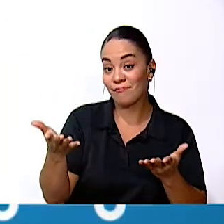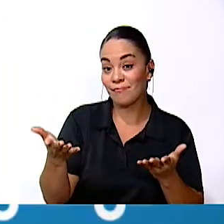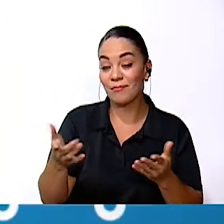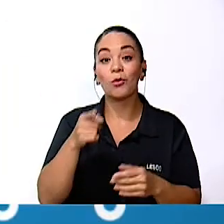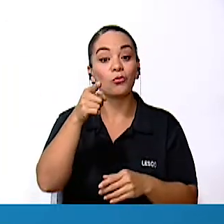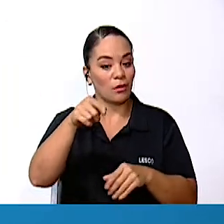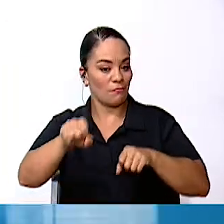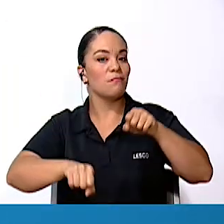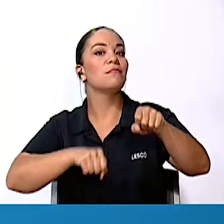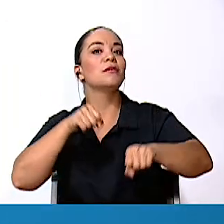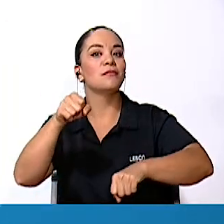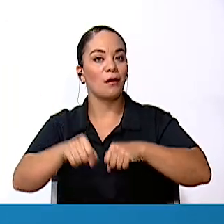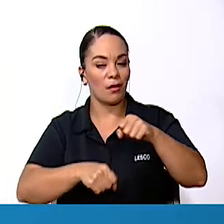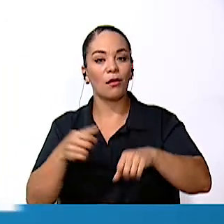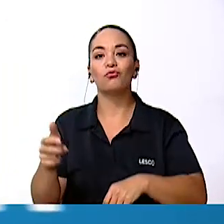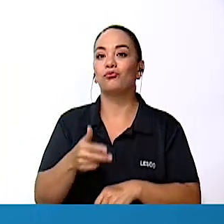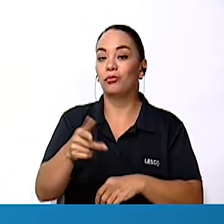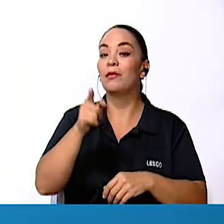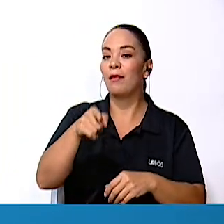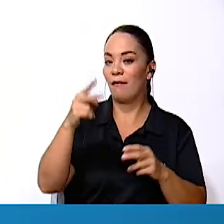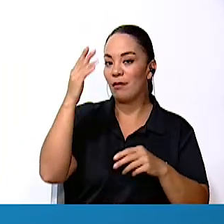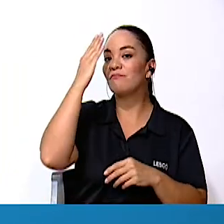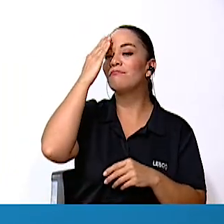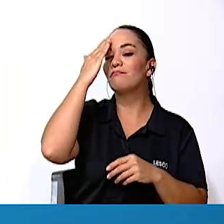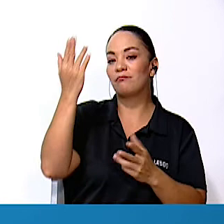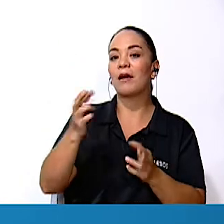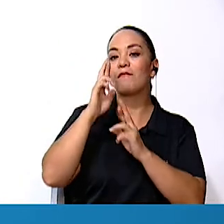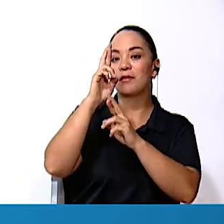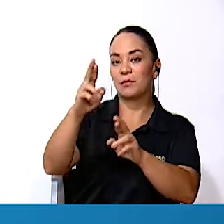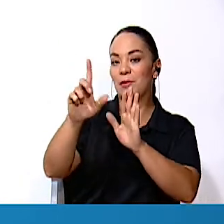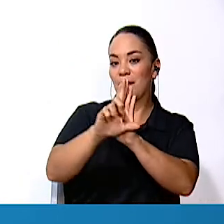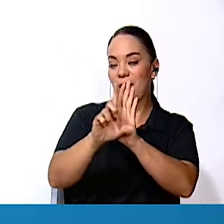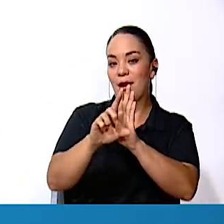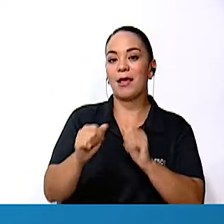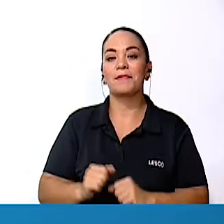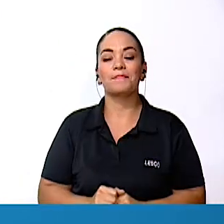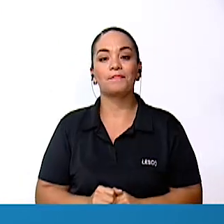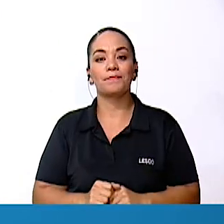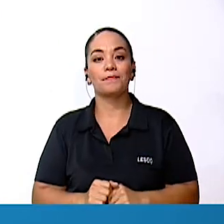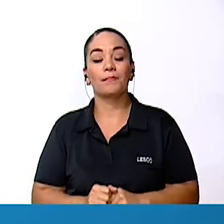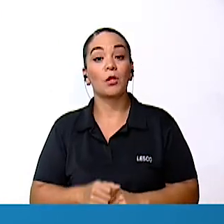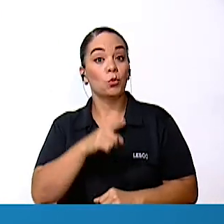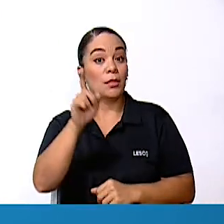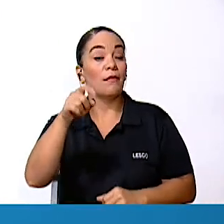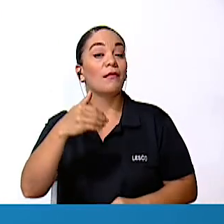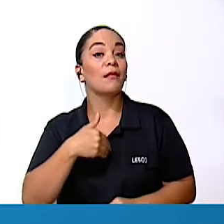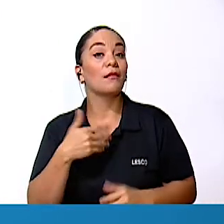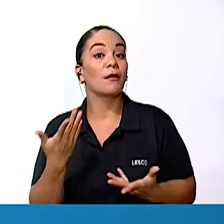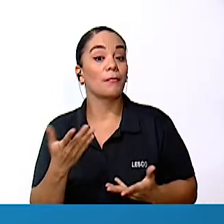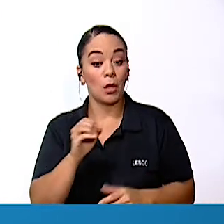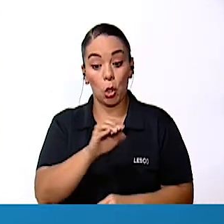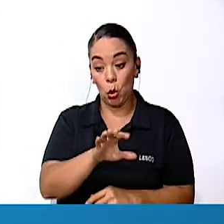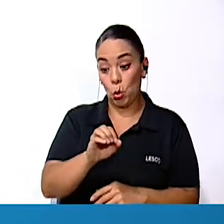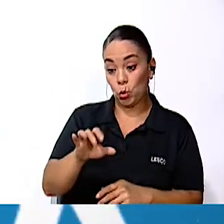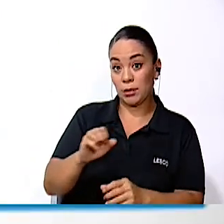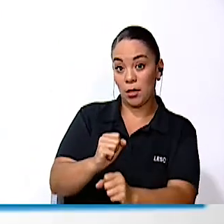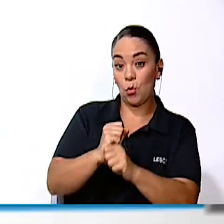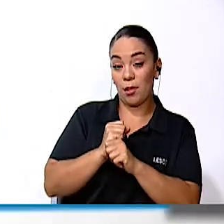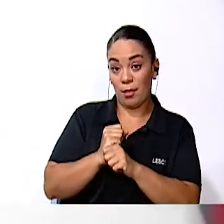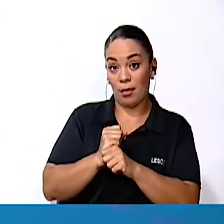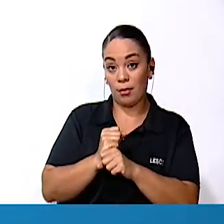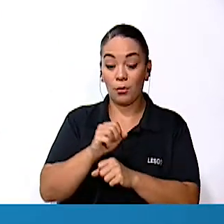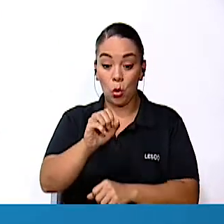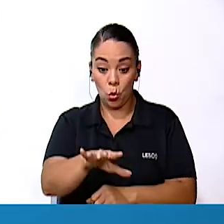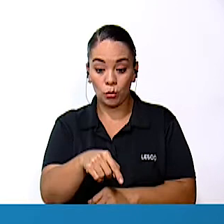al igual que todos Debes conocer y respetar la ley de tránsito Es obligación tener Luces de seguridad Una delantera